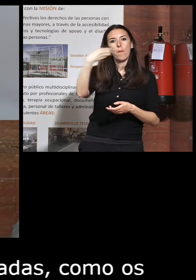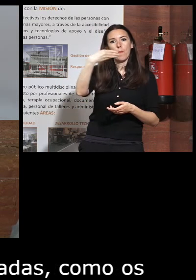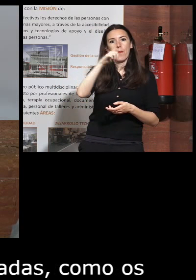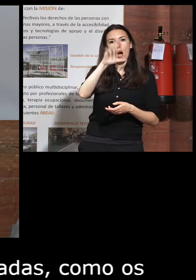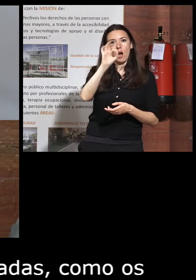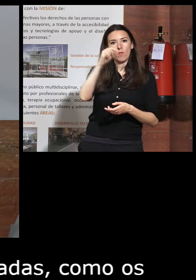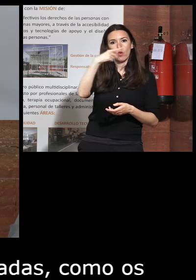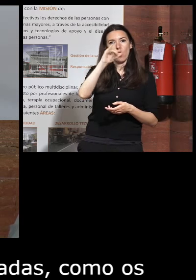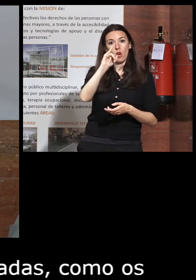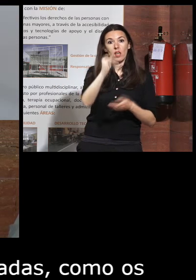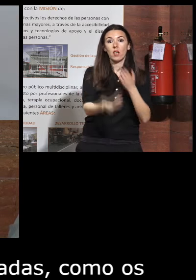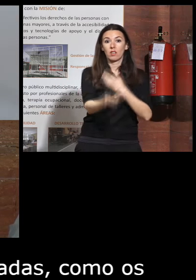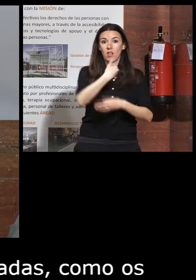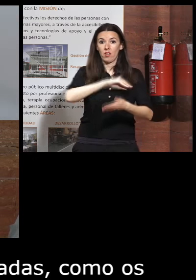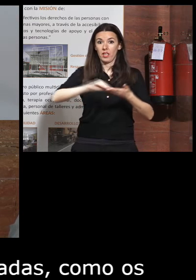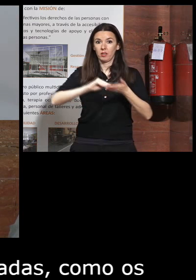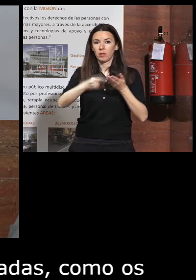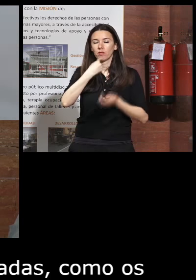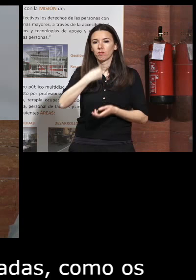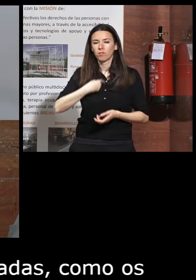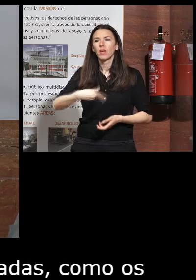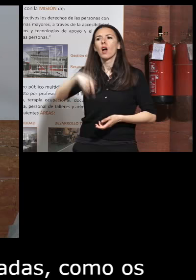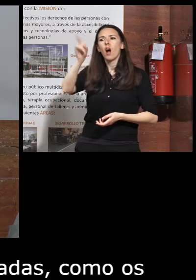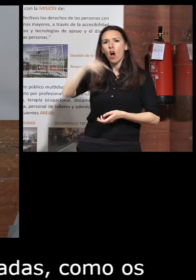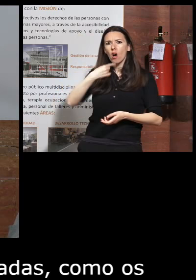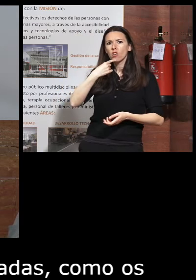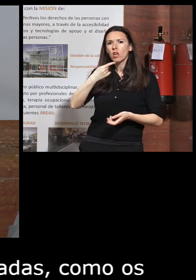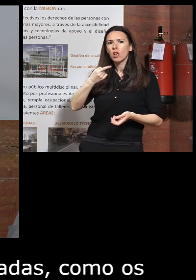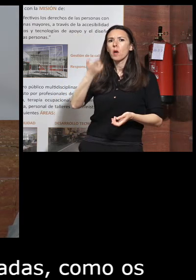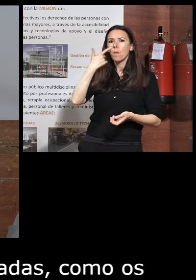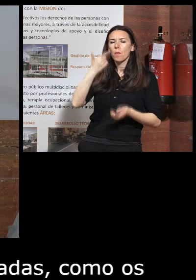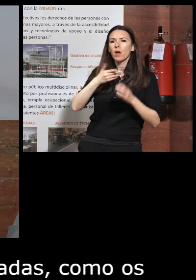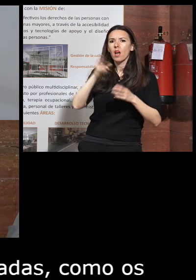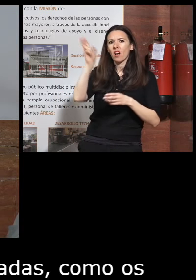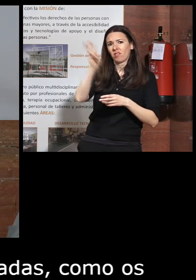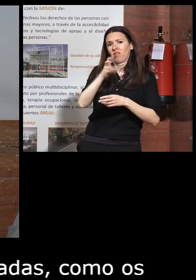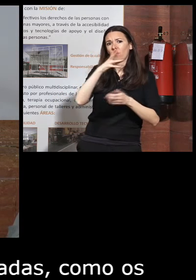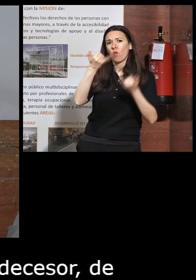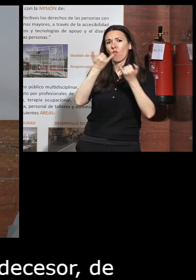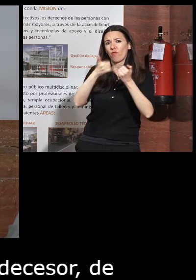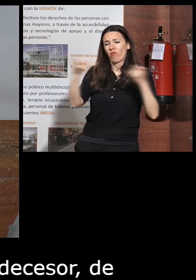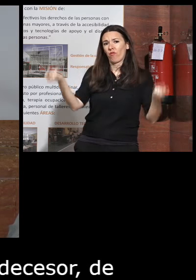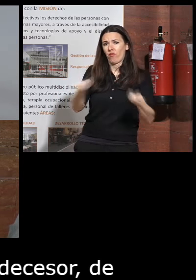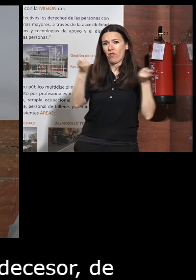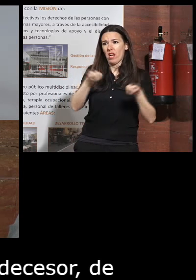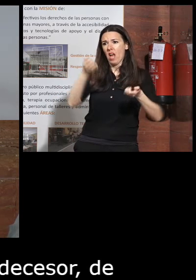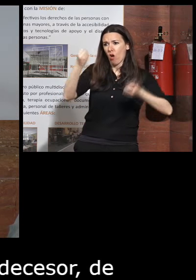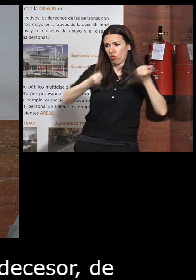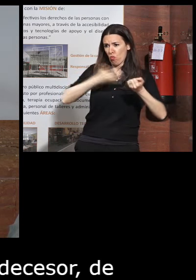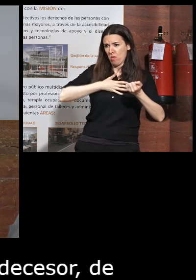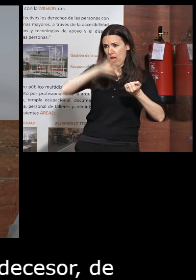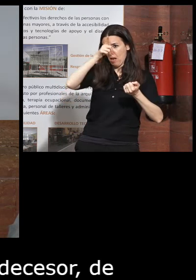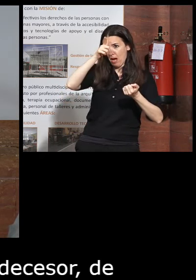despacho y me dijo oye José Carlos tal mira vengo de la feria del automóvil de Alemania